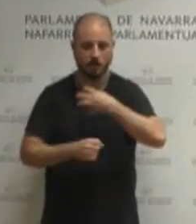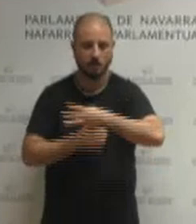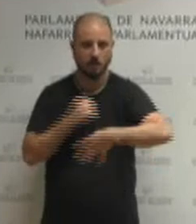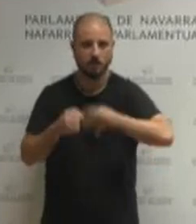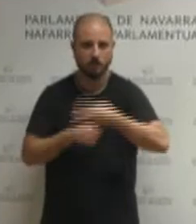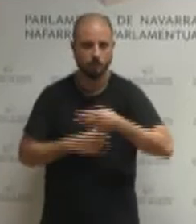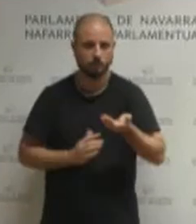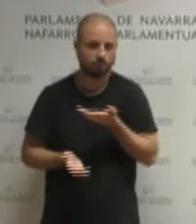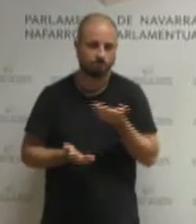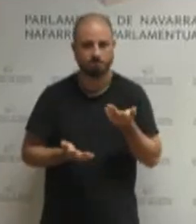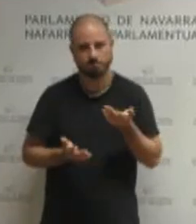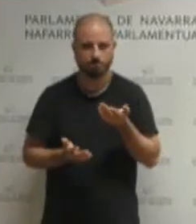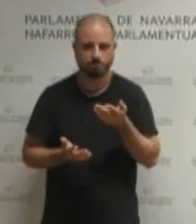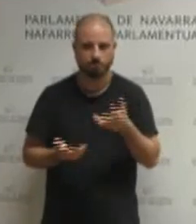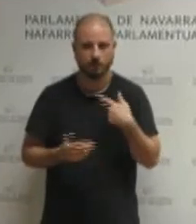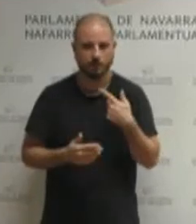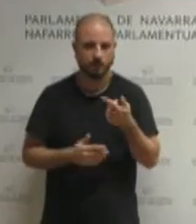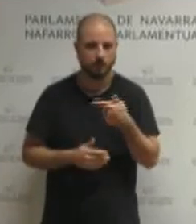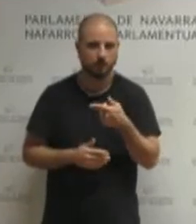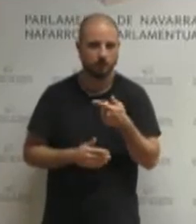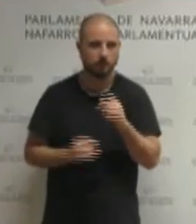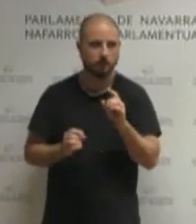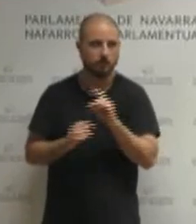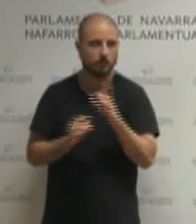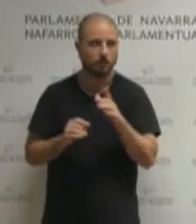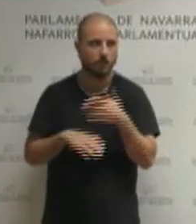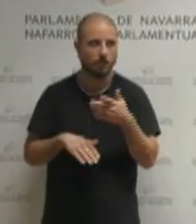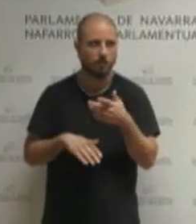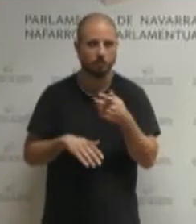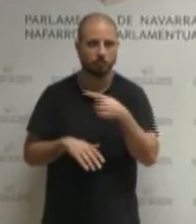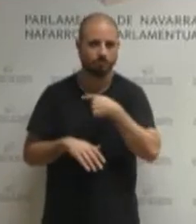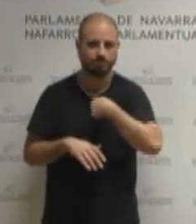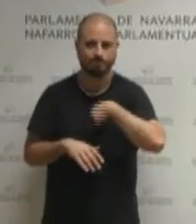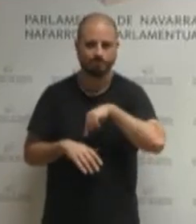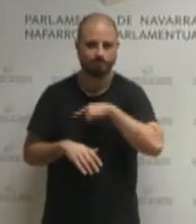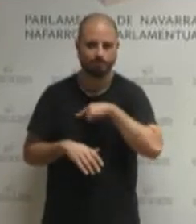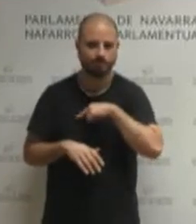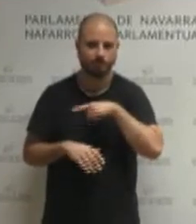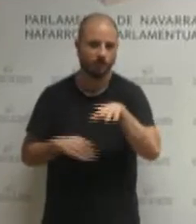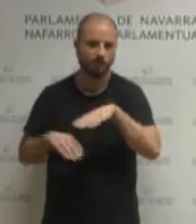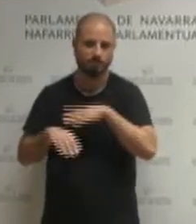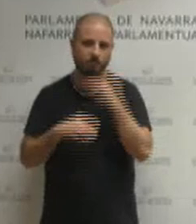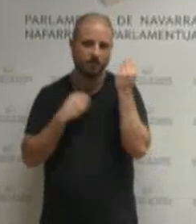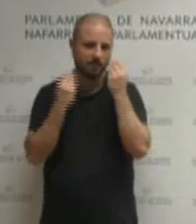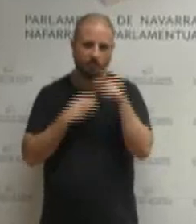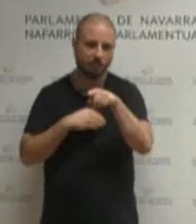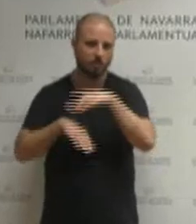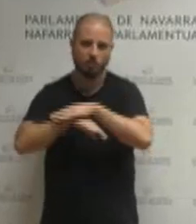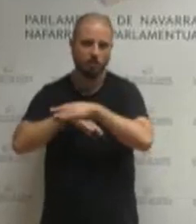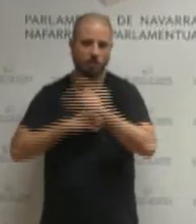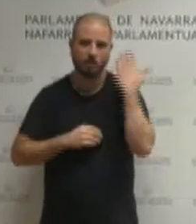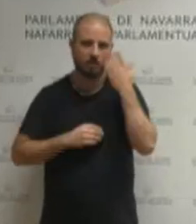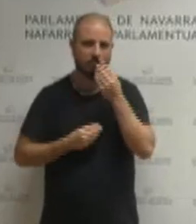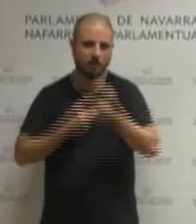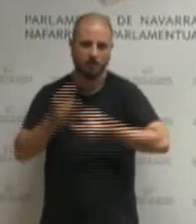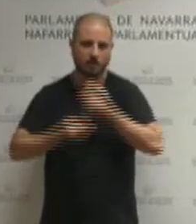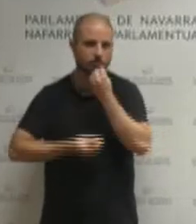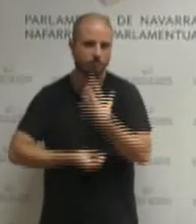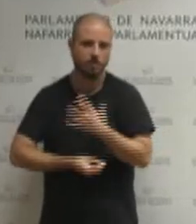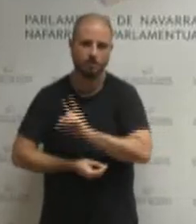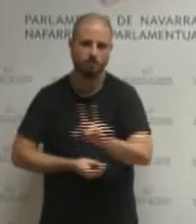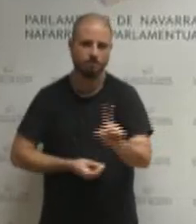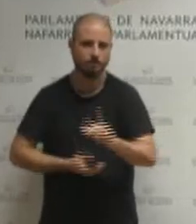que constatar que el gobierno de Navarra en nuestra opinión no ha estado a la altura de las circunstancias hablaba la